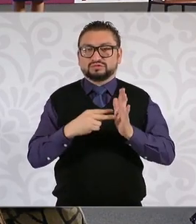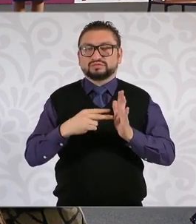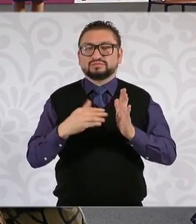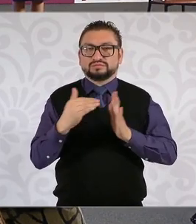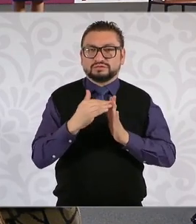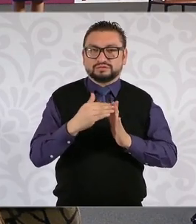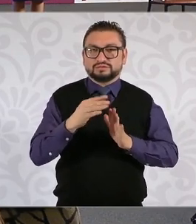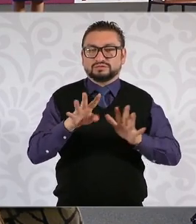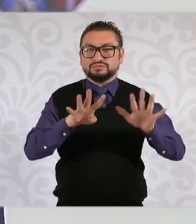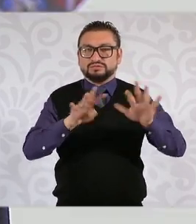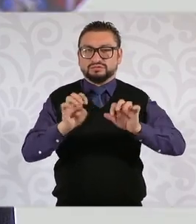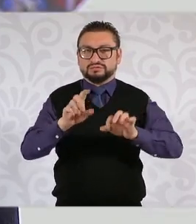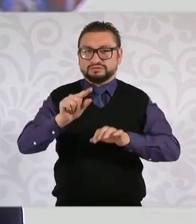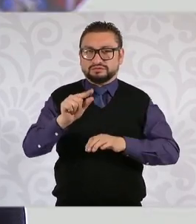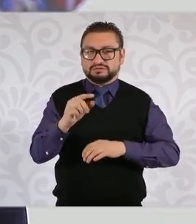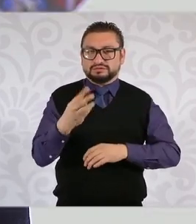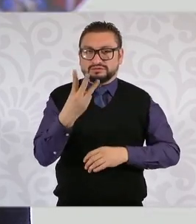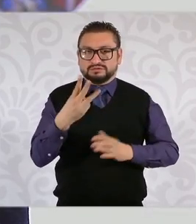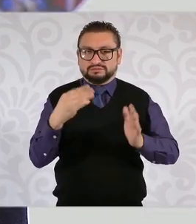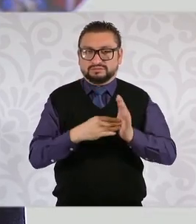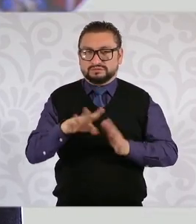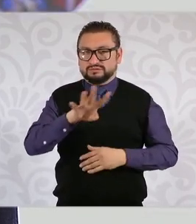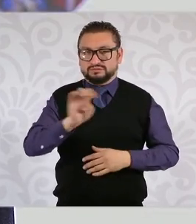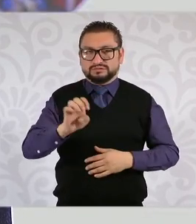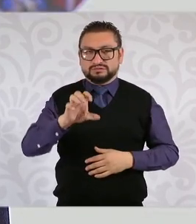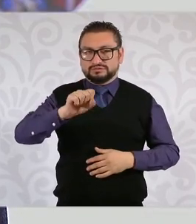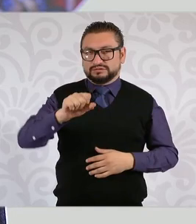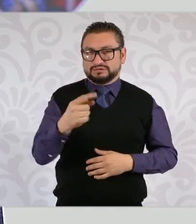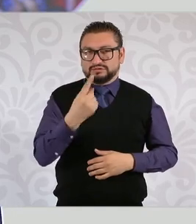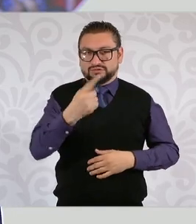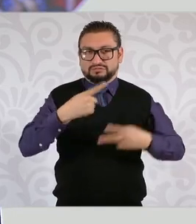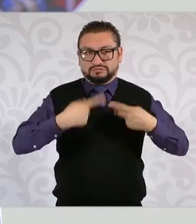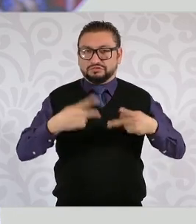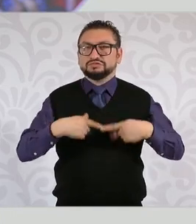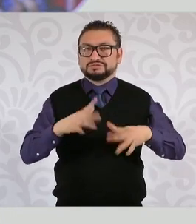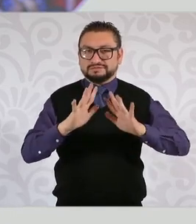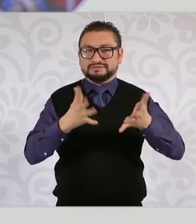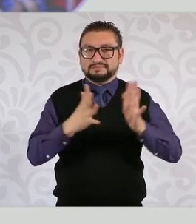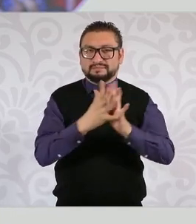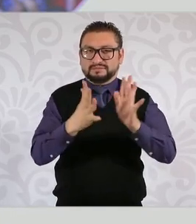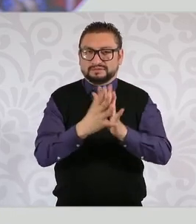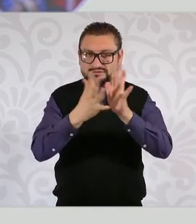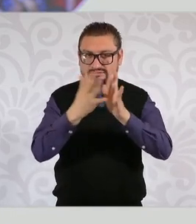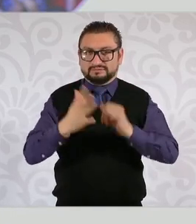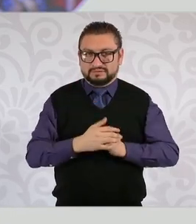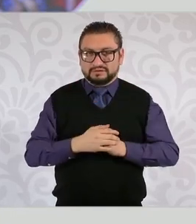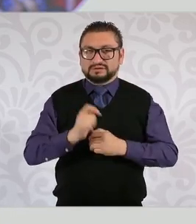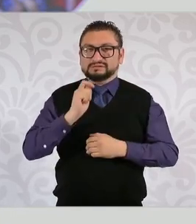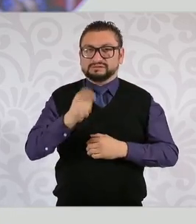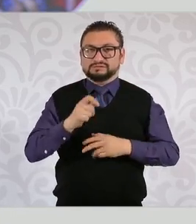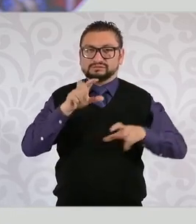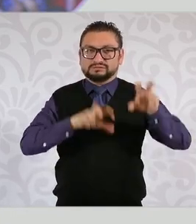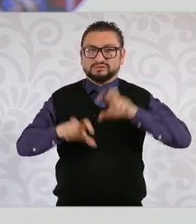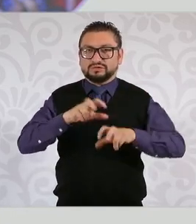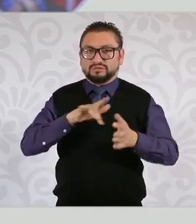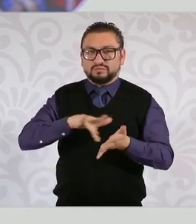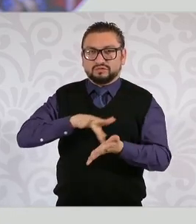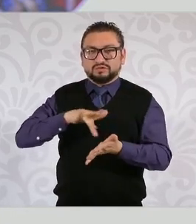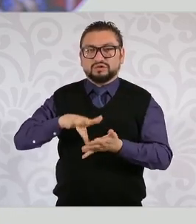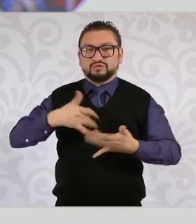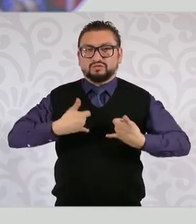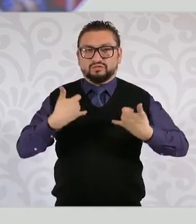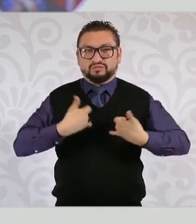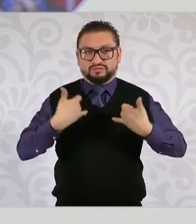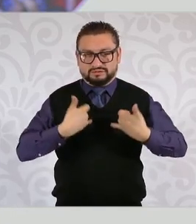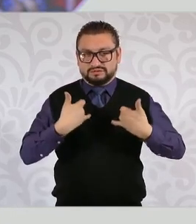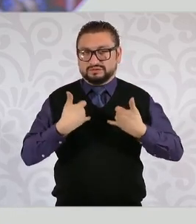973 mil 461 jóvenes representando una inversión en la juventud sin precedentes